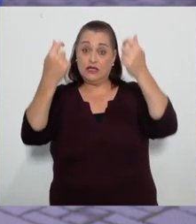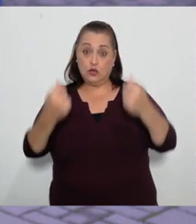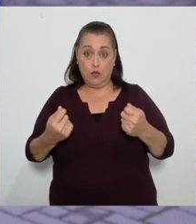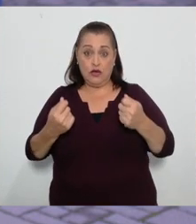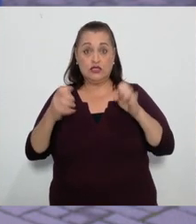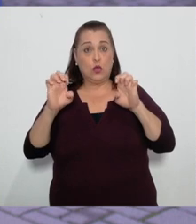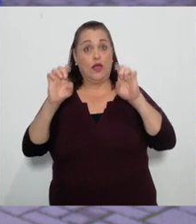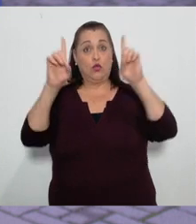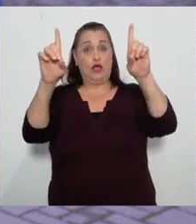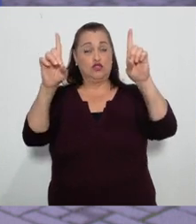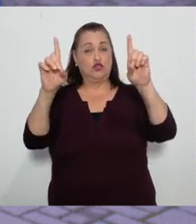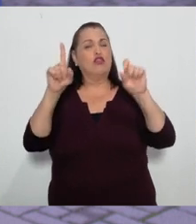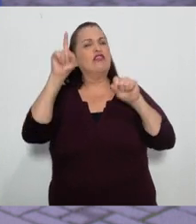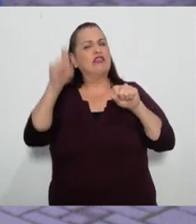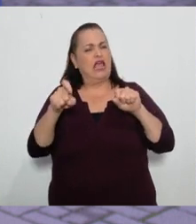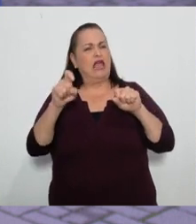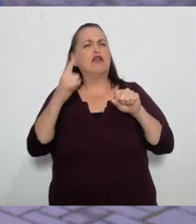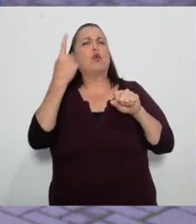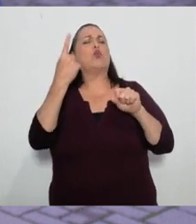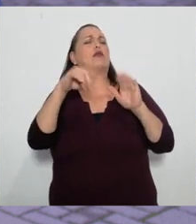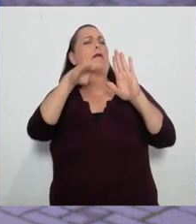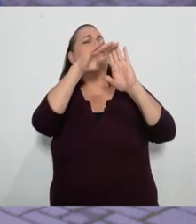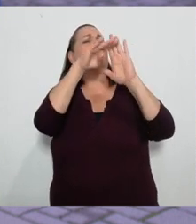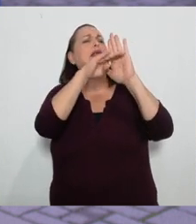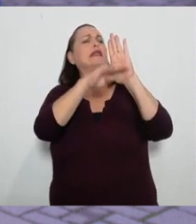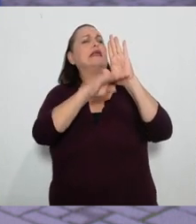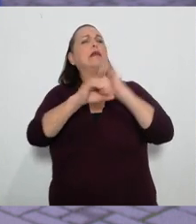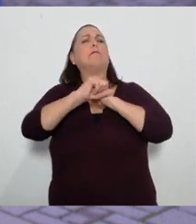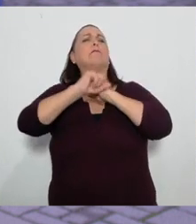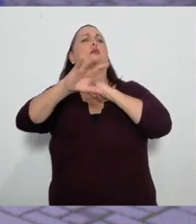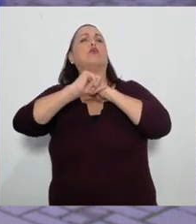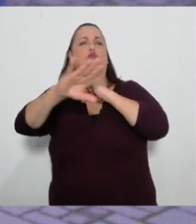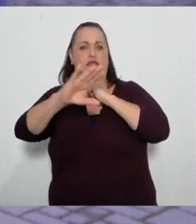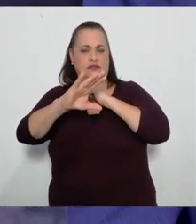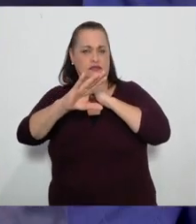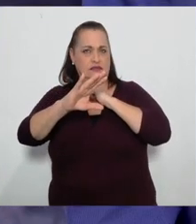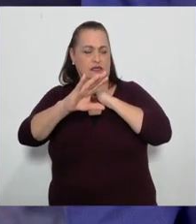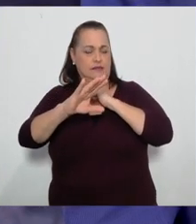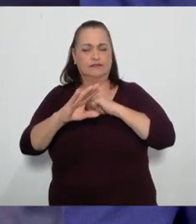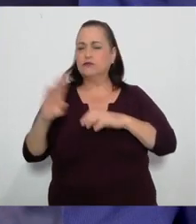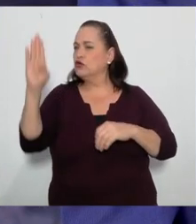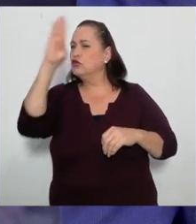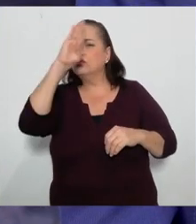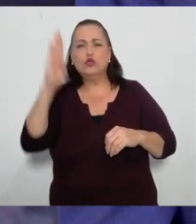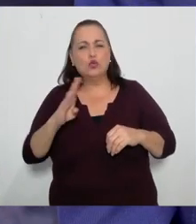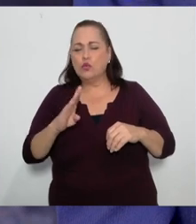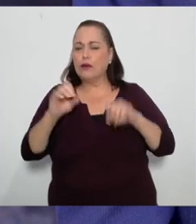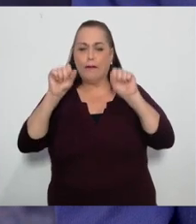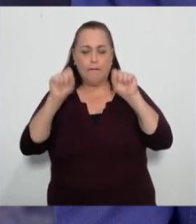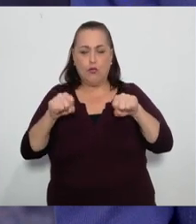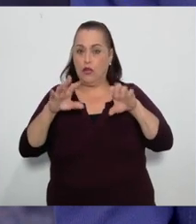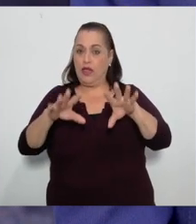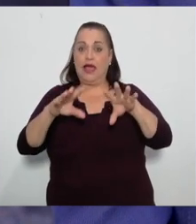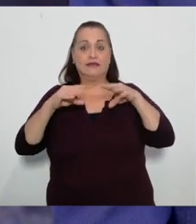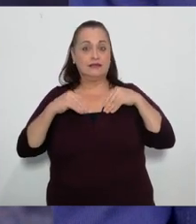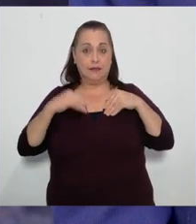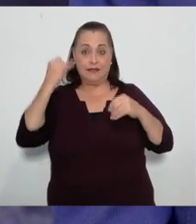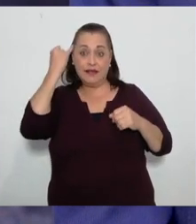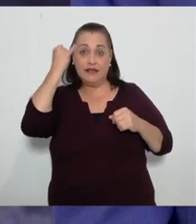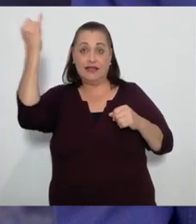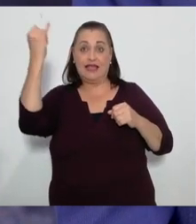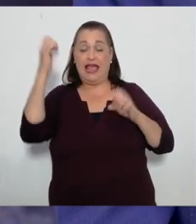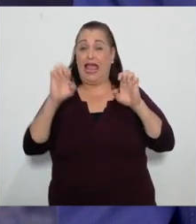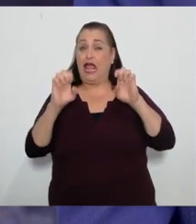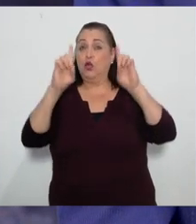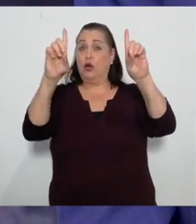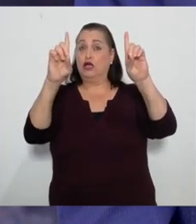el presupuesto para la educación puede ser una medida populista. Nunca podemos aceptar la idea